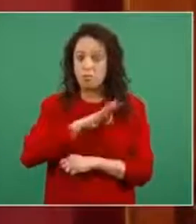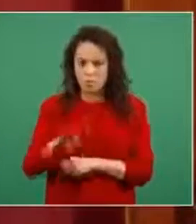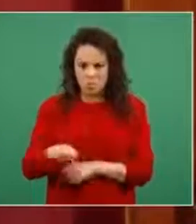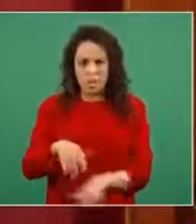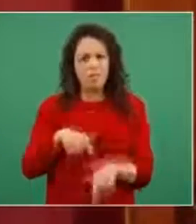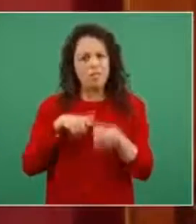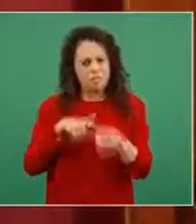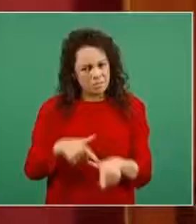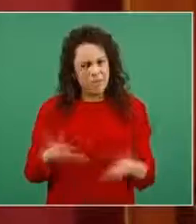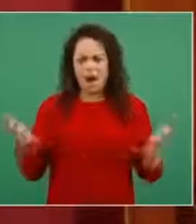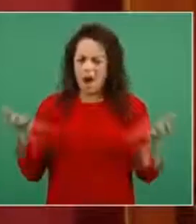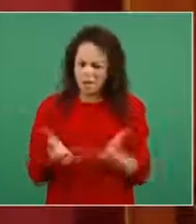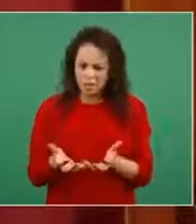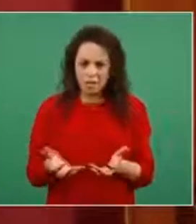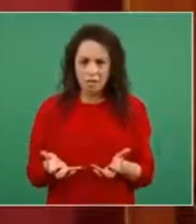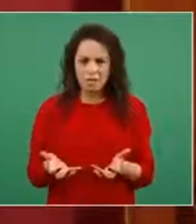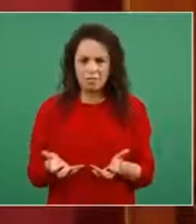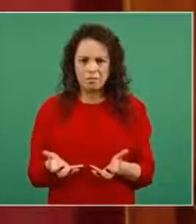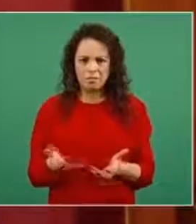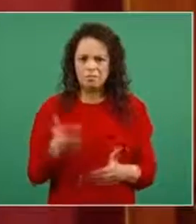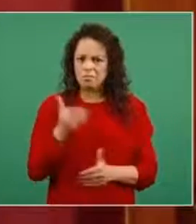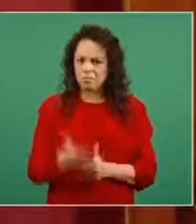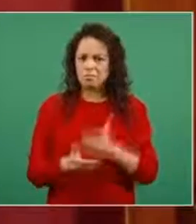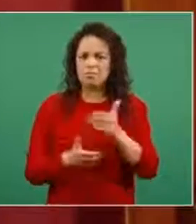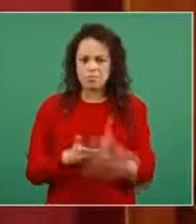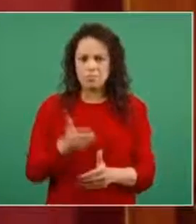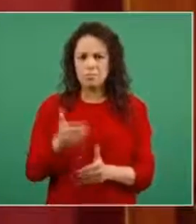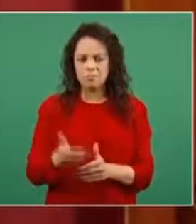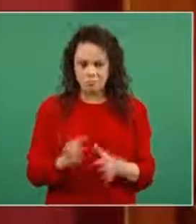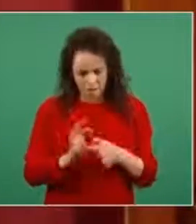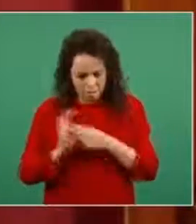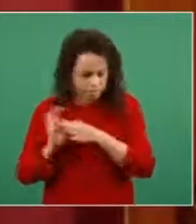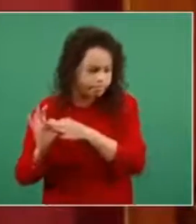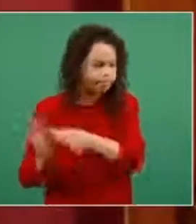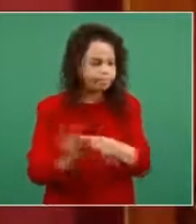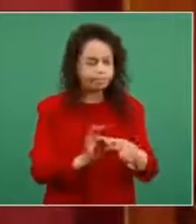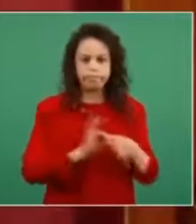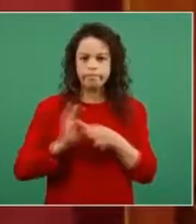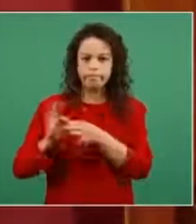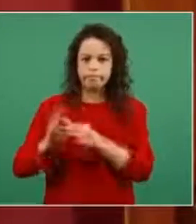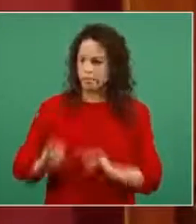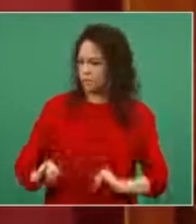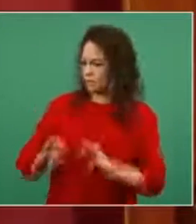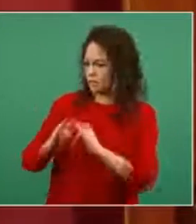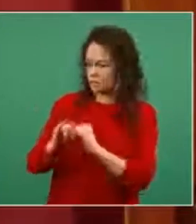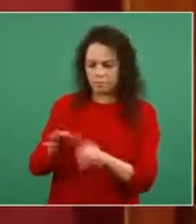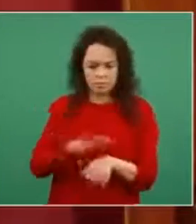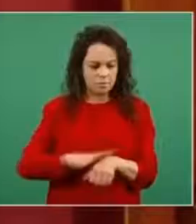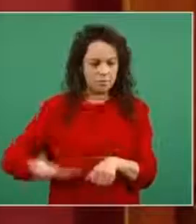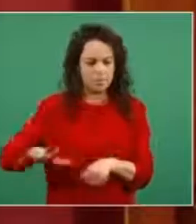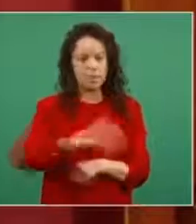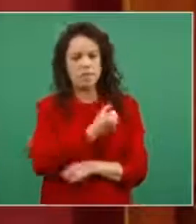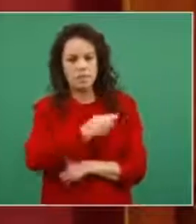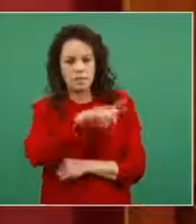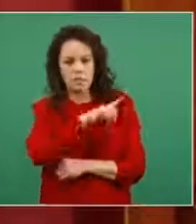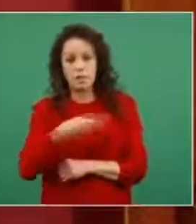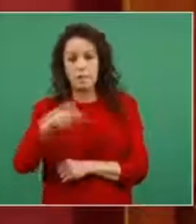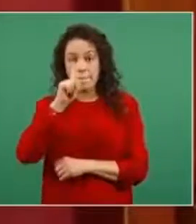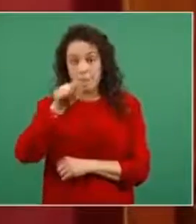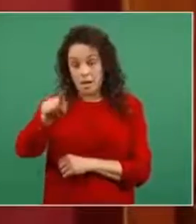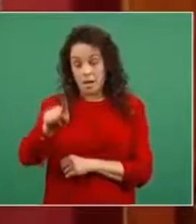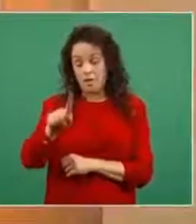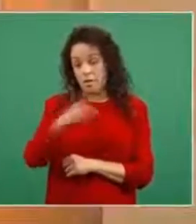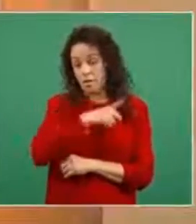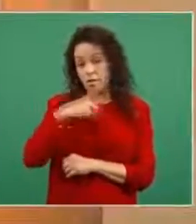de manera coordinada entre el sector, pero recordar que el personal está muy